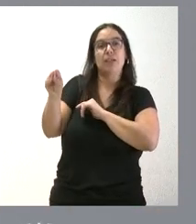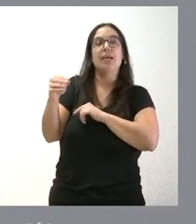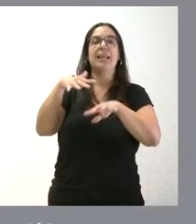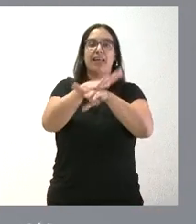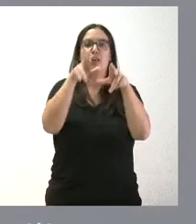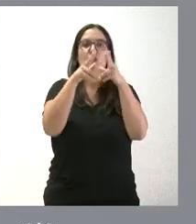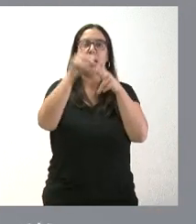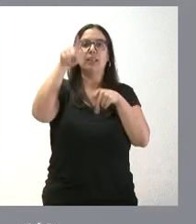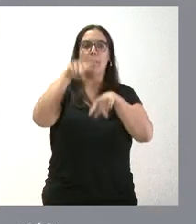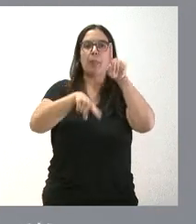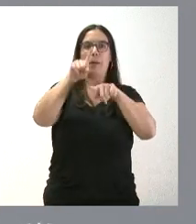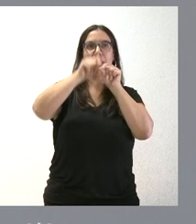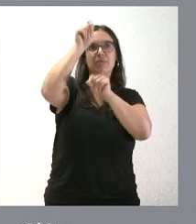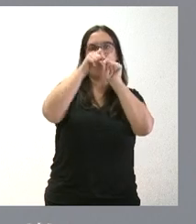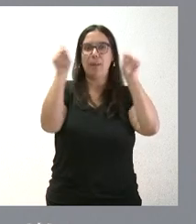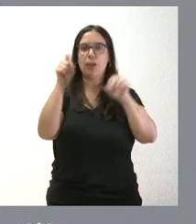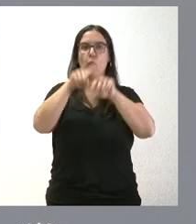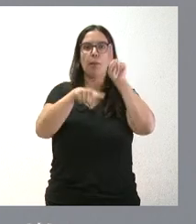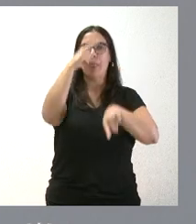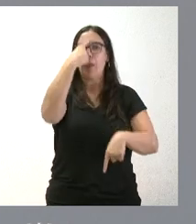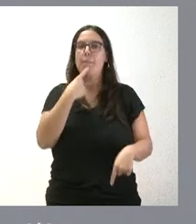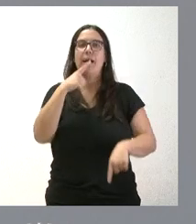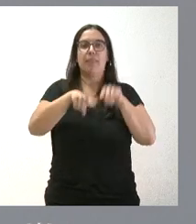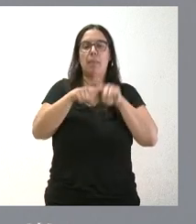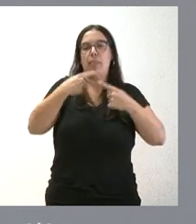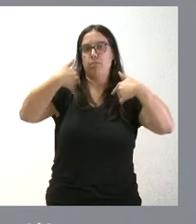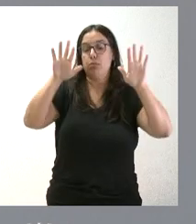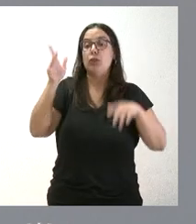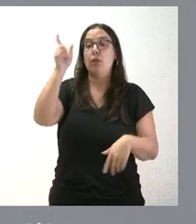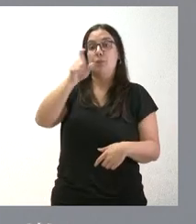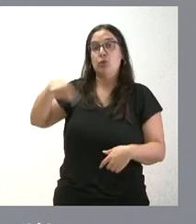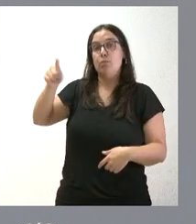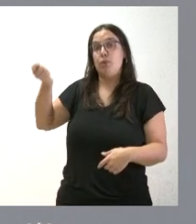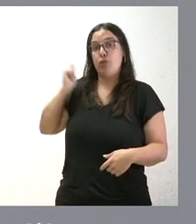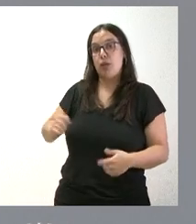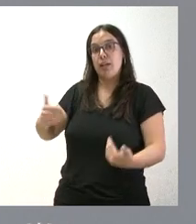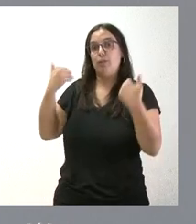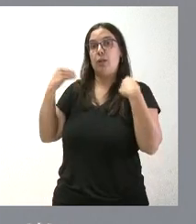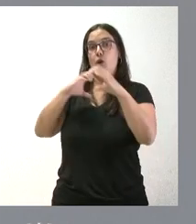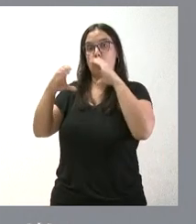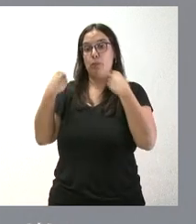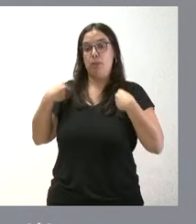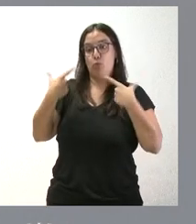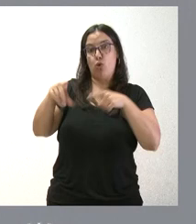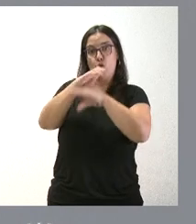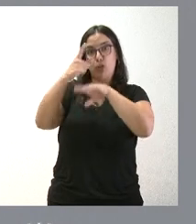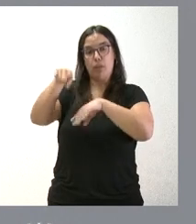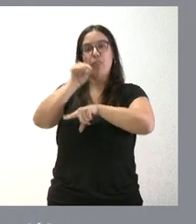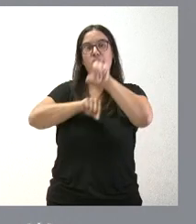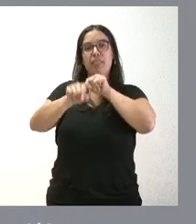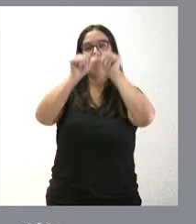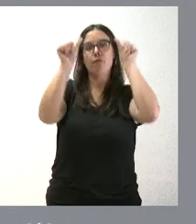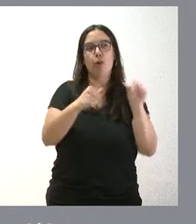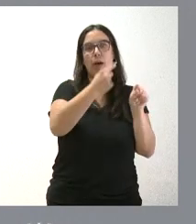también depende del tipo de soporte. Y, por tanto, dejemos a los profesionales en materia de comunicación y a la propia consejería que vaya decidiendo sobre el tipo de soporte la